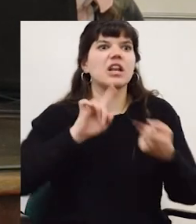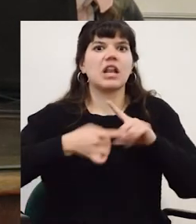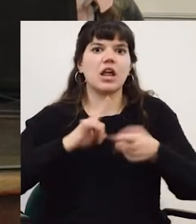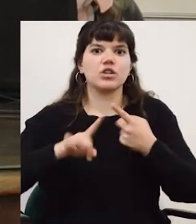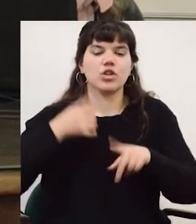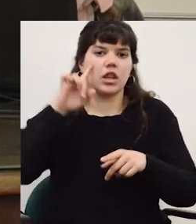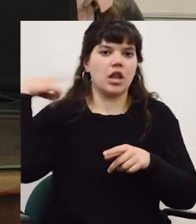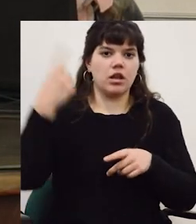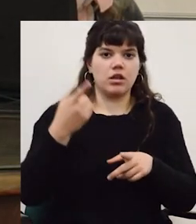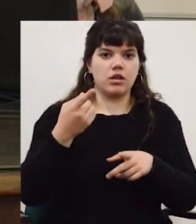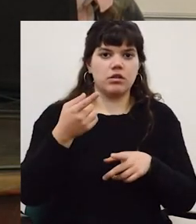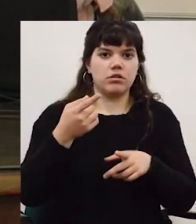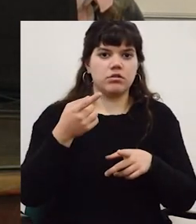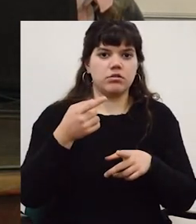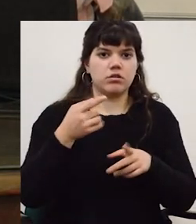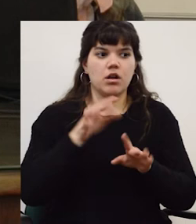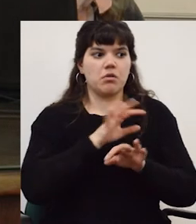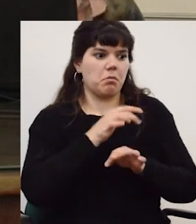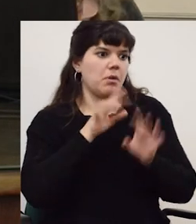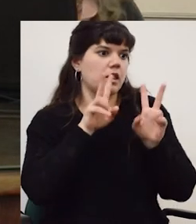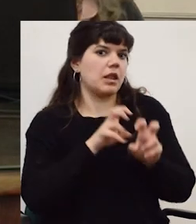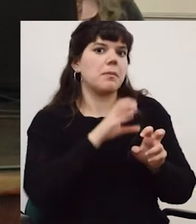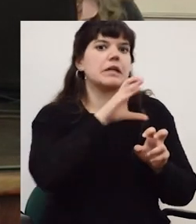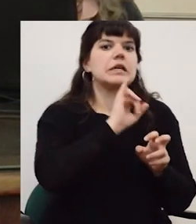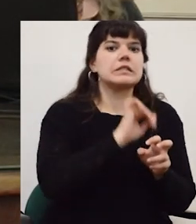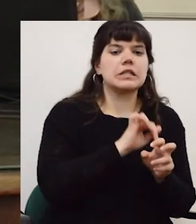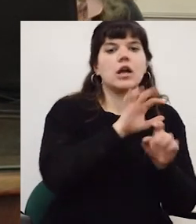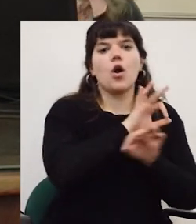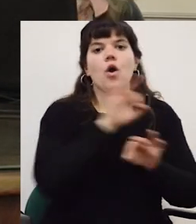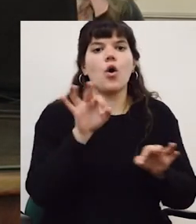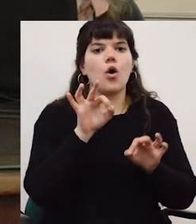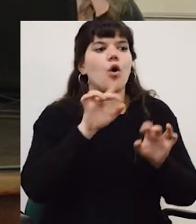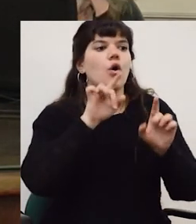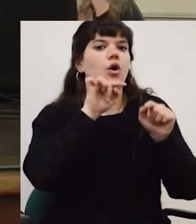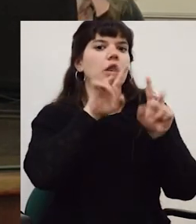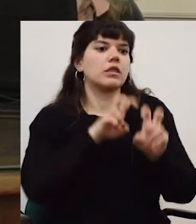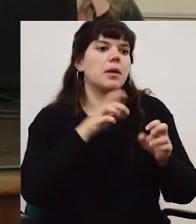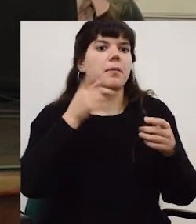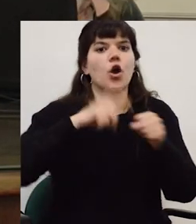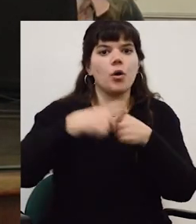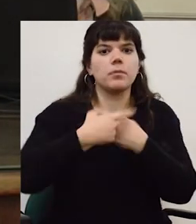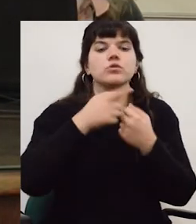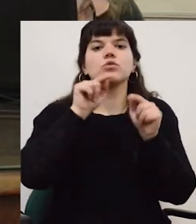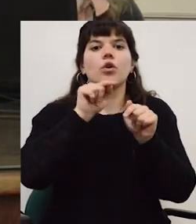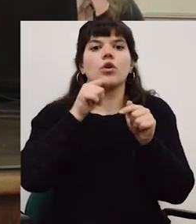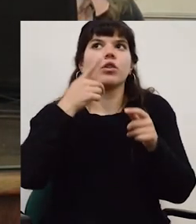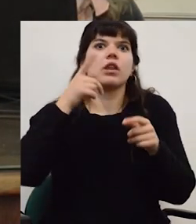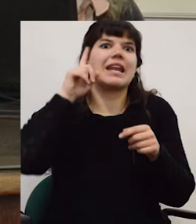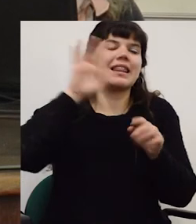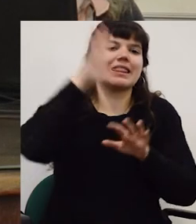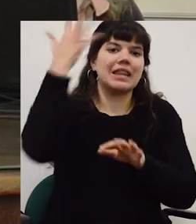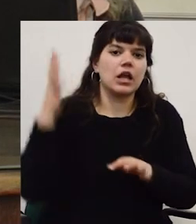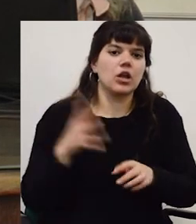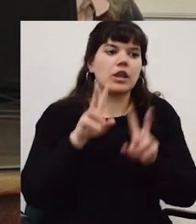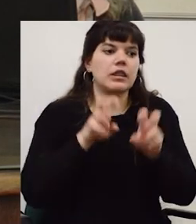casi que no pasan por el servicio de relaciones internacional pasan por la SESIG o pasan por la SESIG más la sectoral de